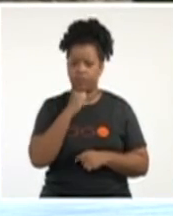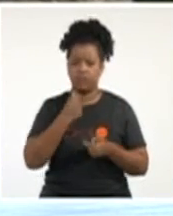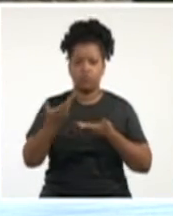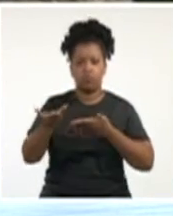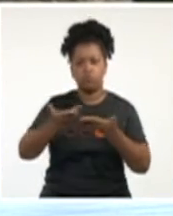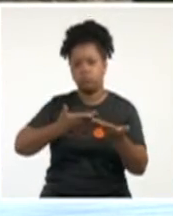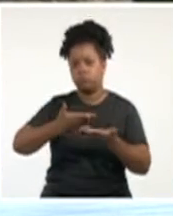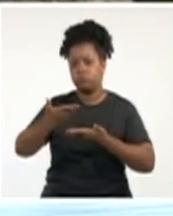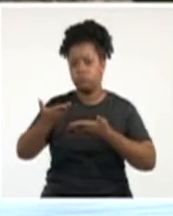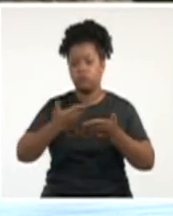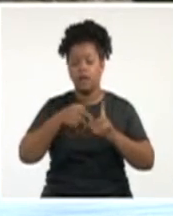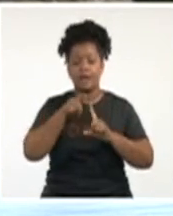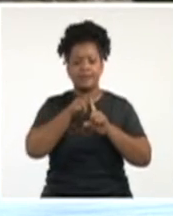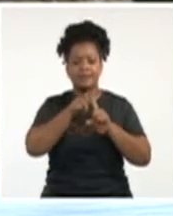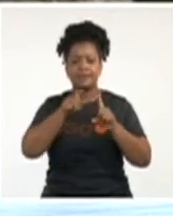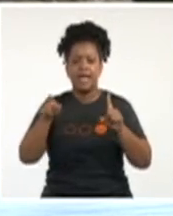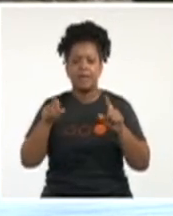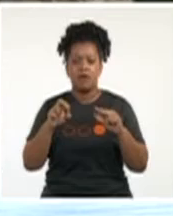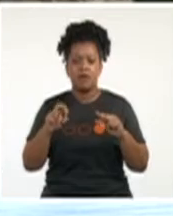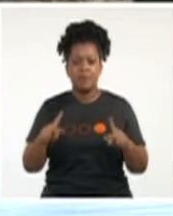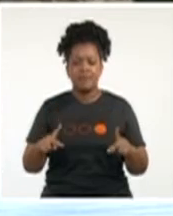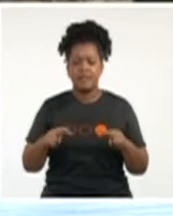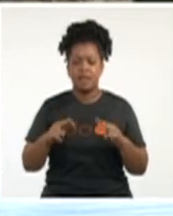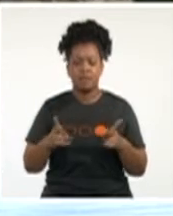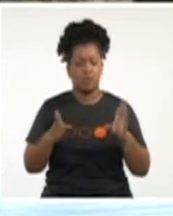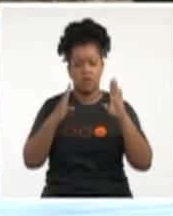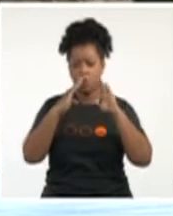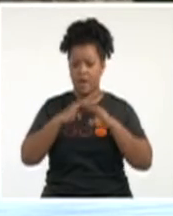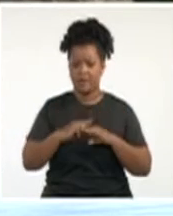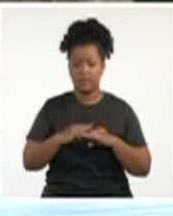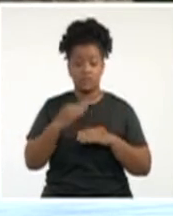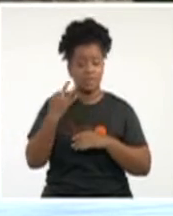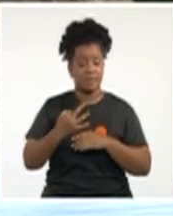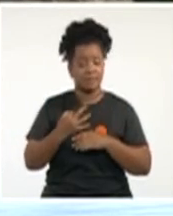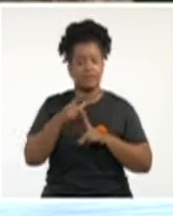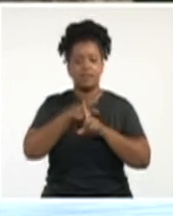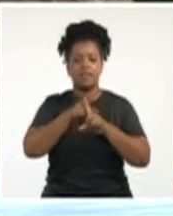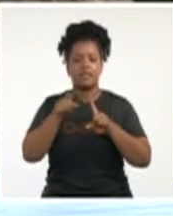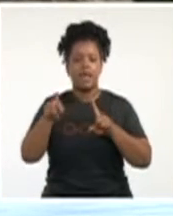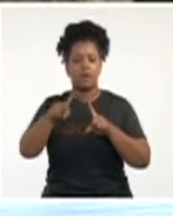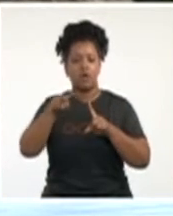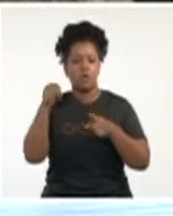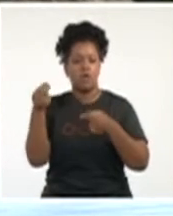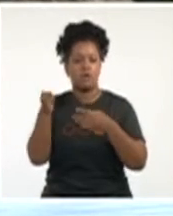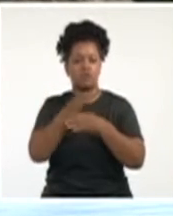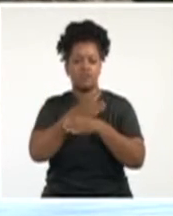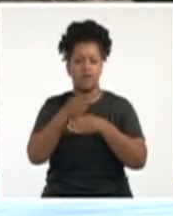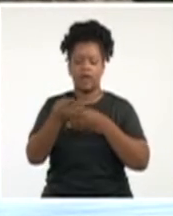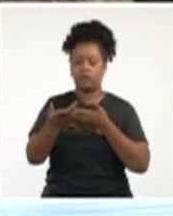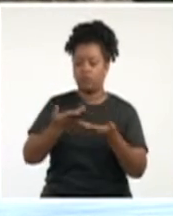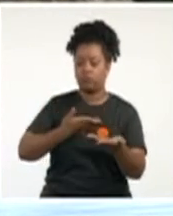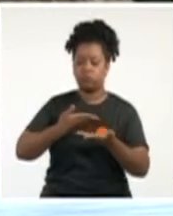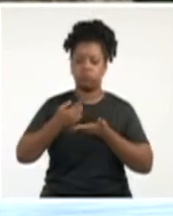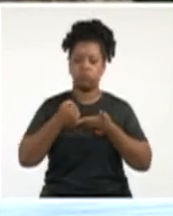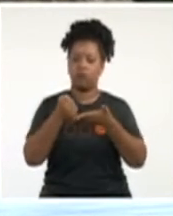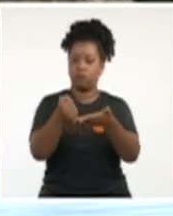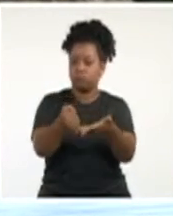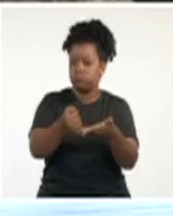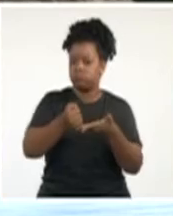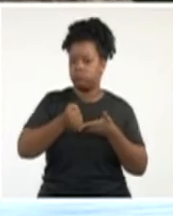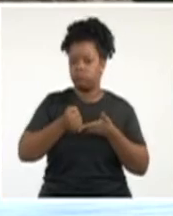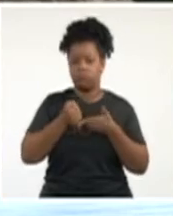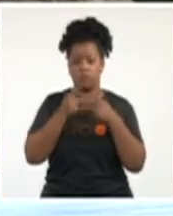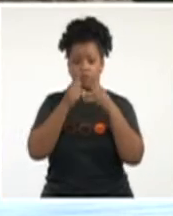un tema que se haya repetido una sola vez en una reunión de esas. El nivel de aportes que han hecho los expertos y los